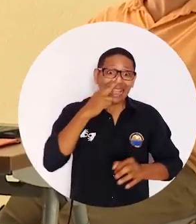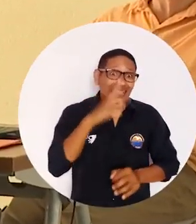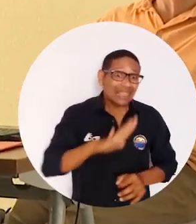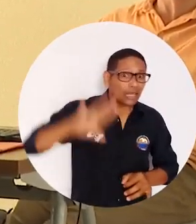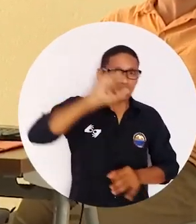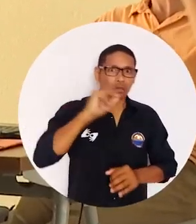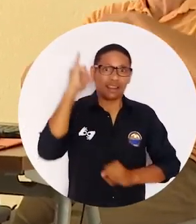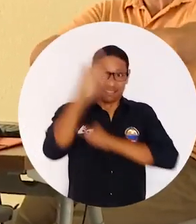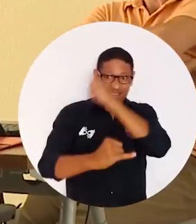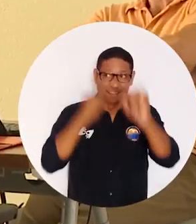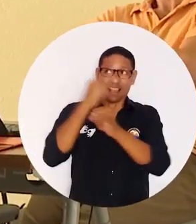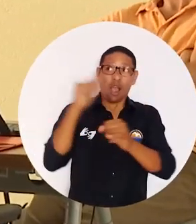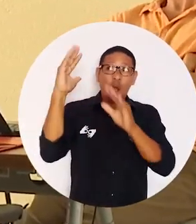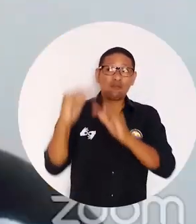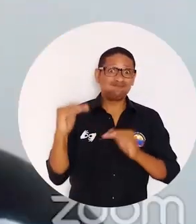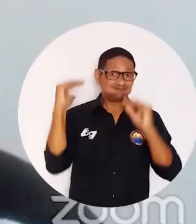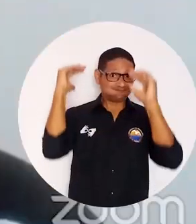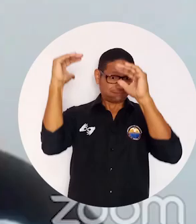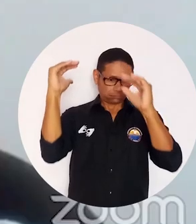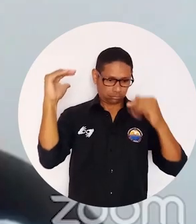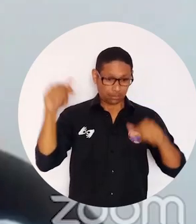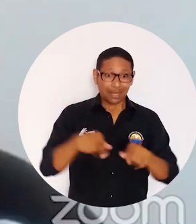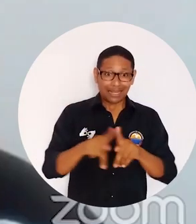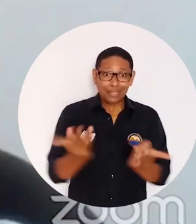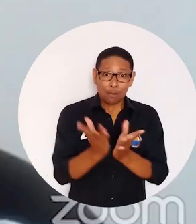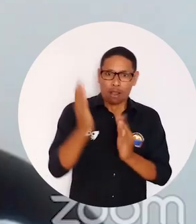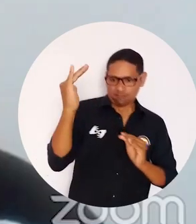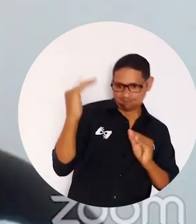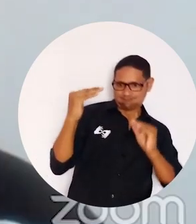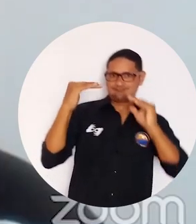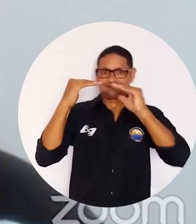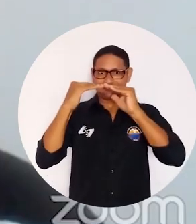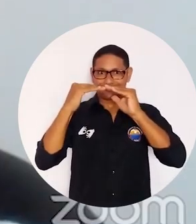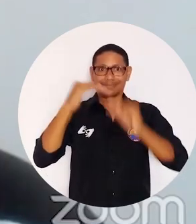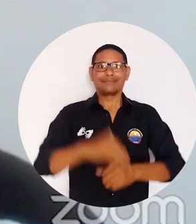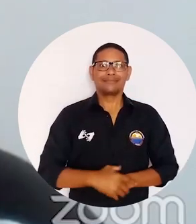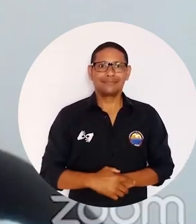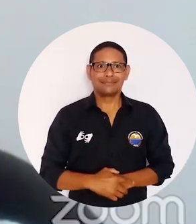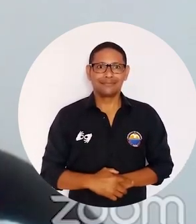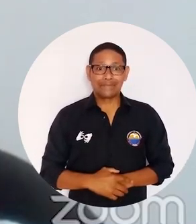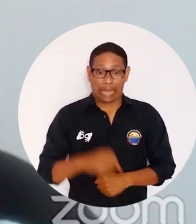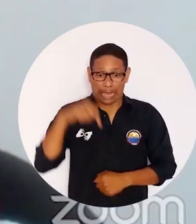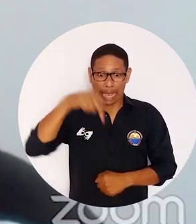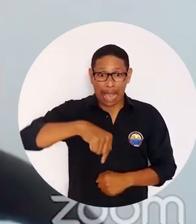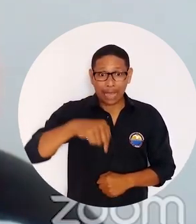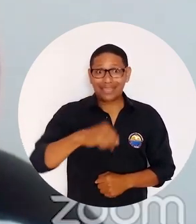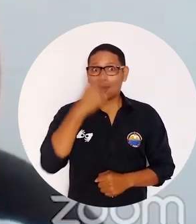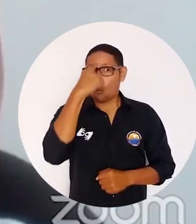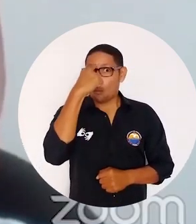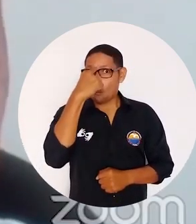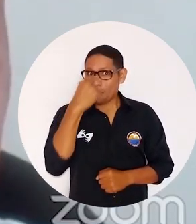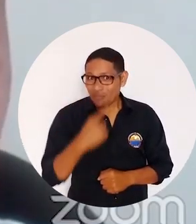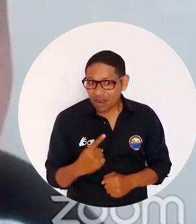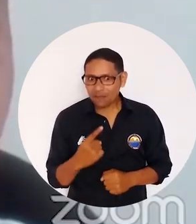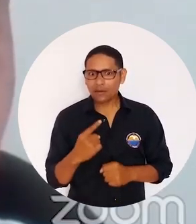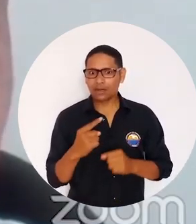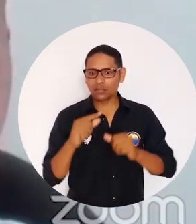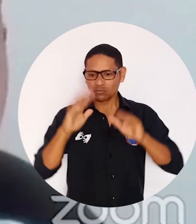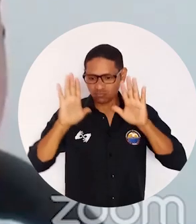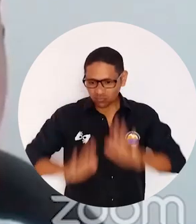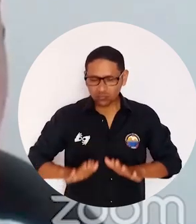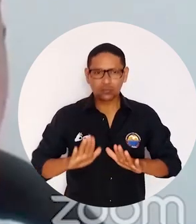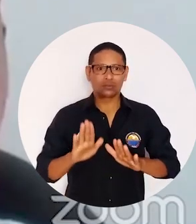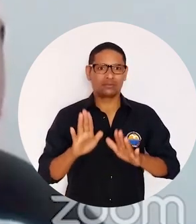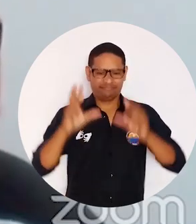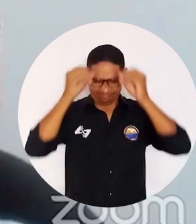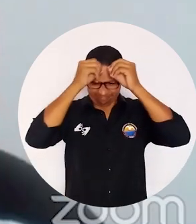mercado nacional e internacional. Sin lugar a dudas, dentro del perfil que nos representa y que estructura